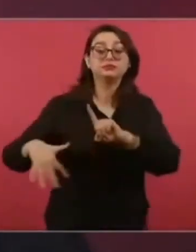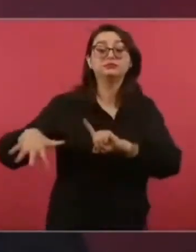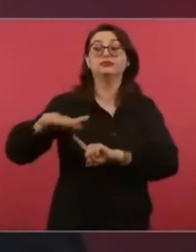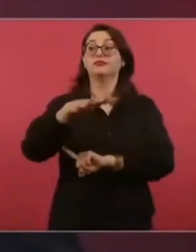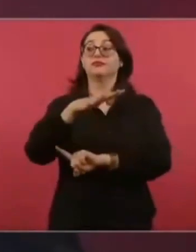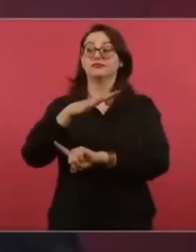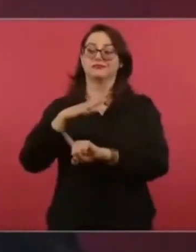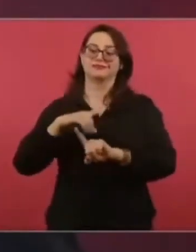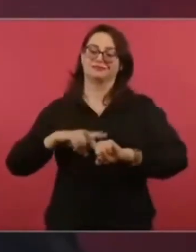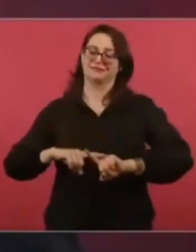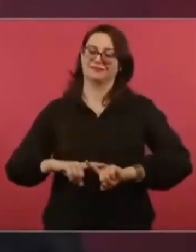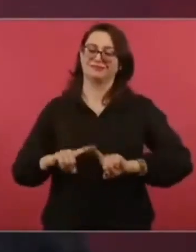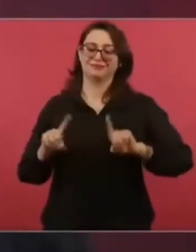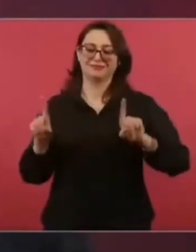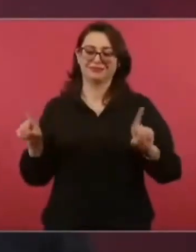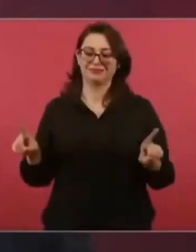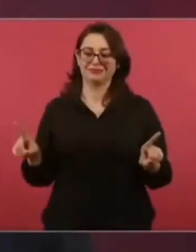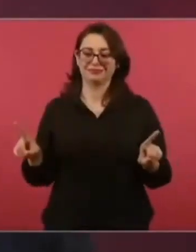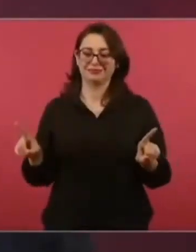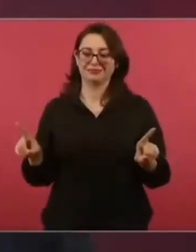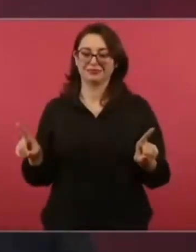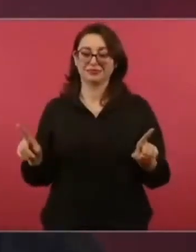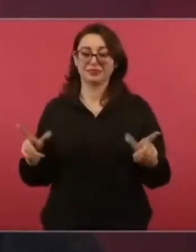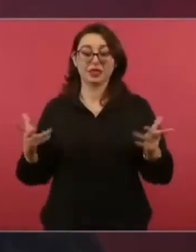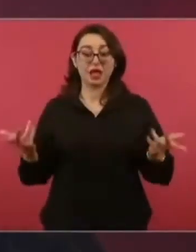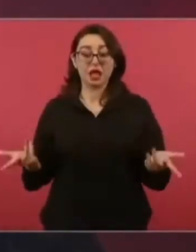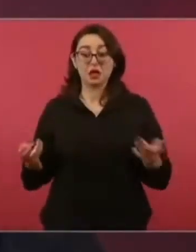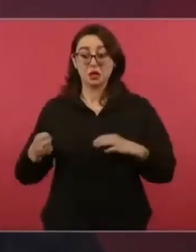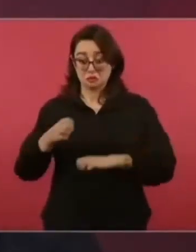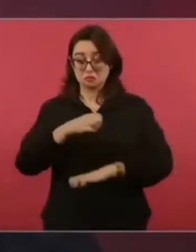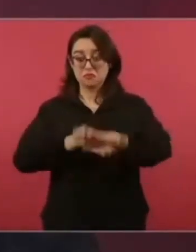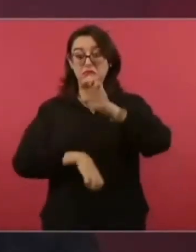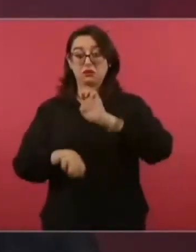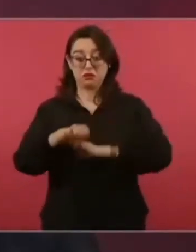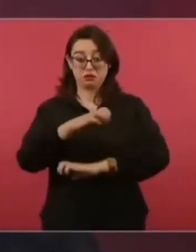son borregos los empresarios.